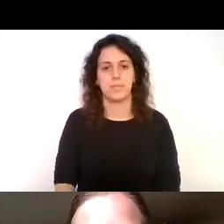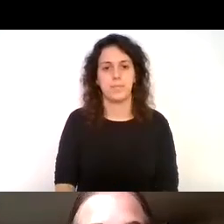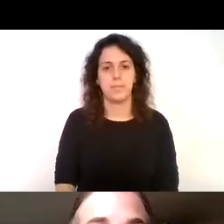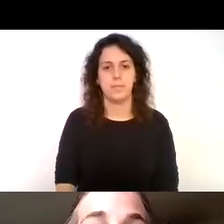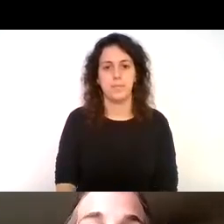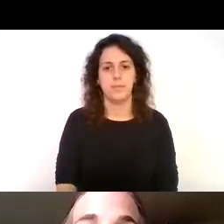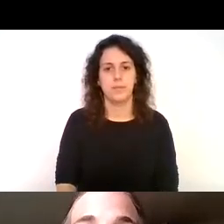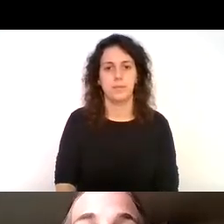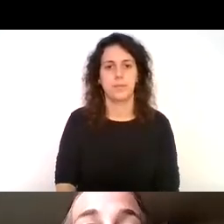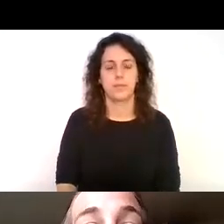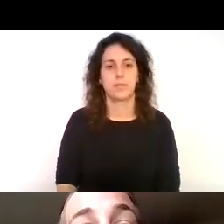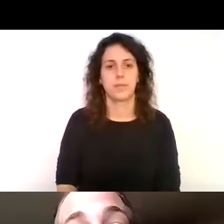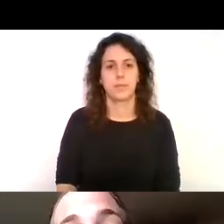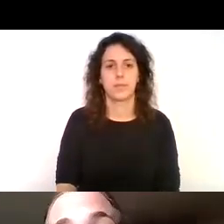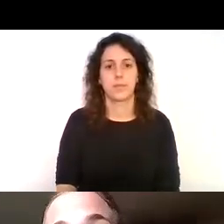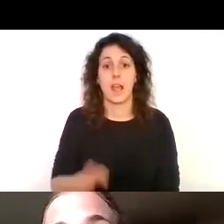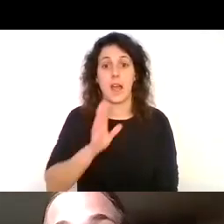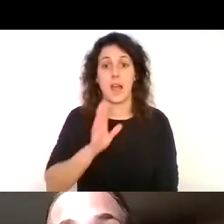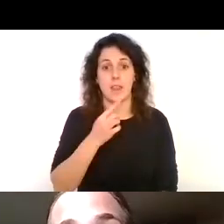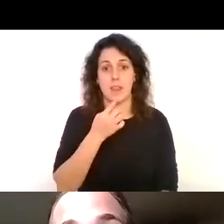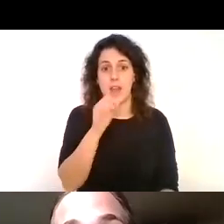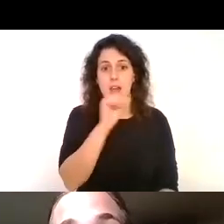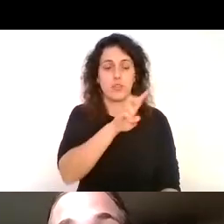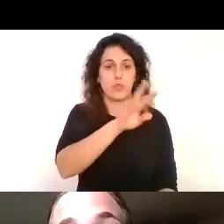como les decía desde 2017